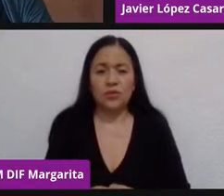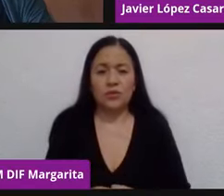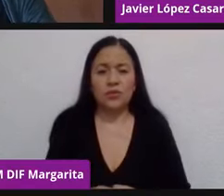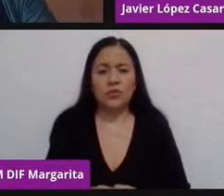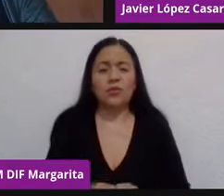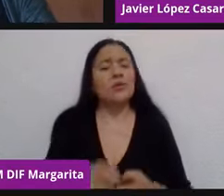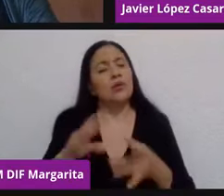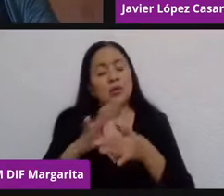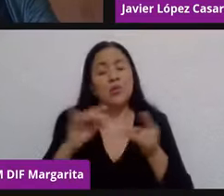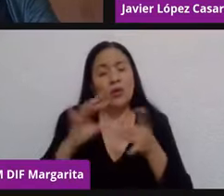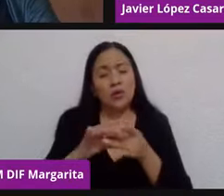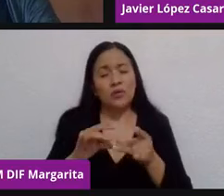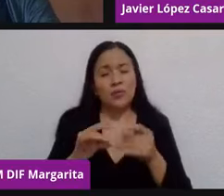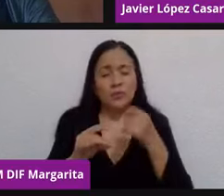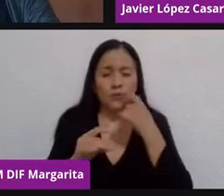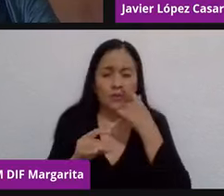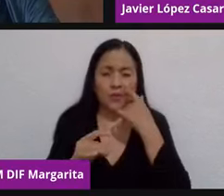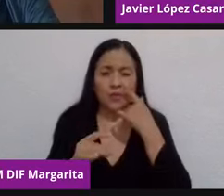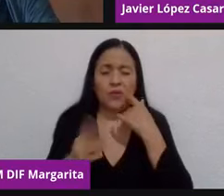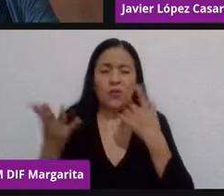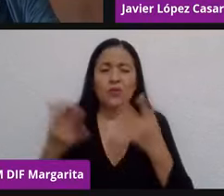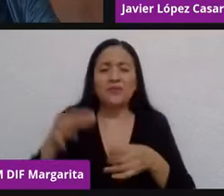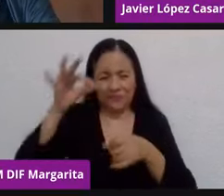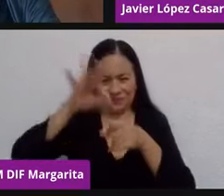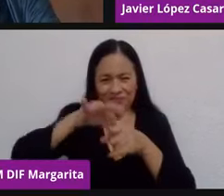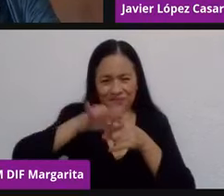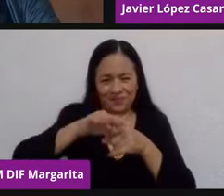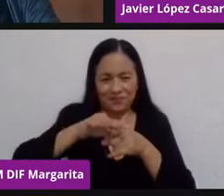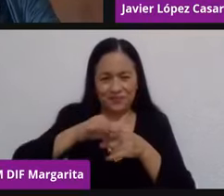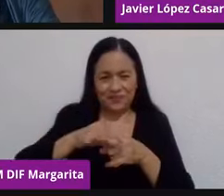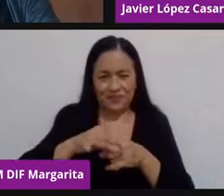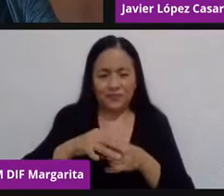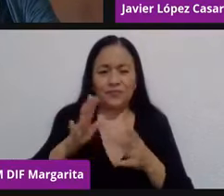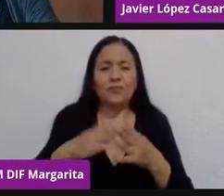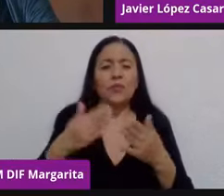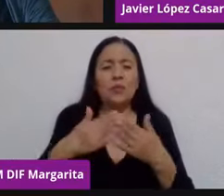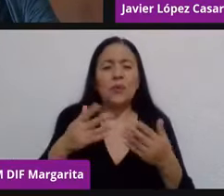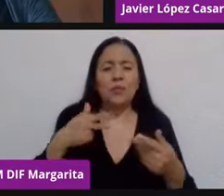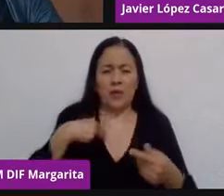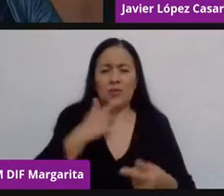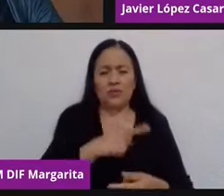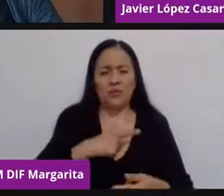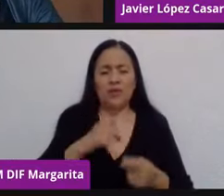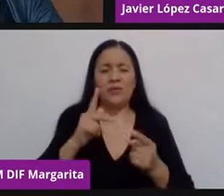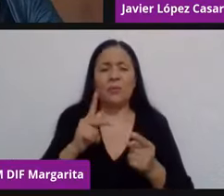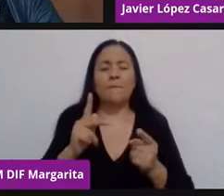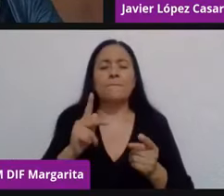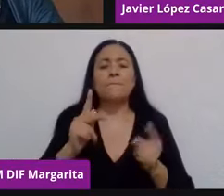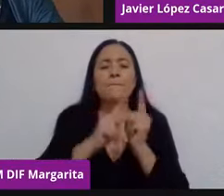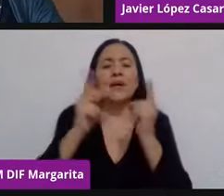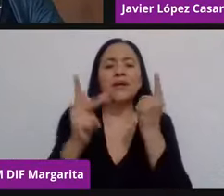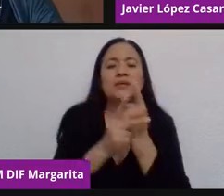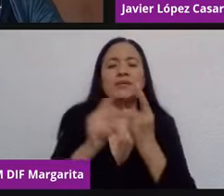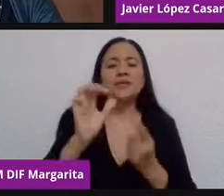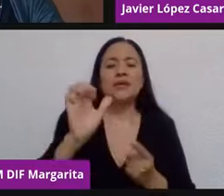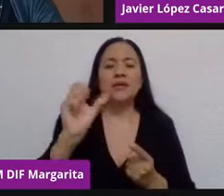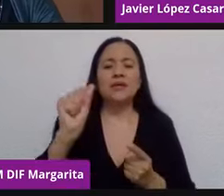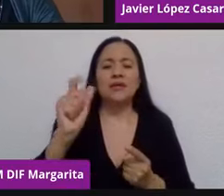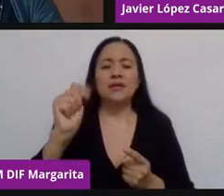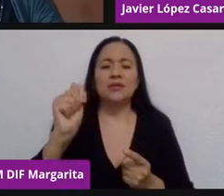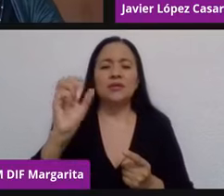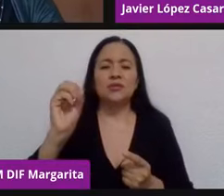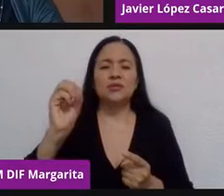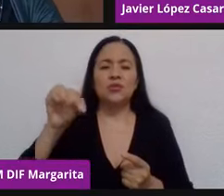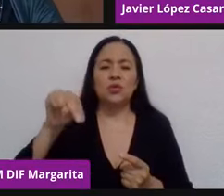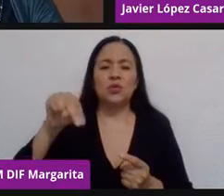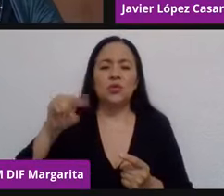procesos electorales, ¿no? Me ha gustado hablar mucho de Estonia. Estonia es un país que invirtió en tecnología y es